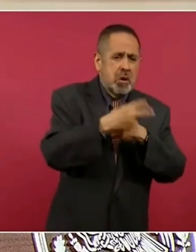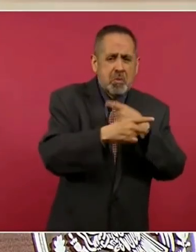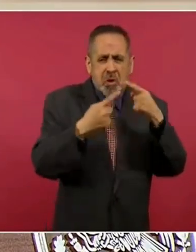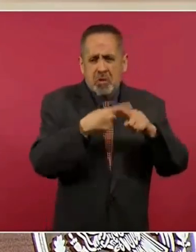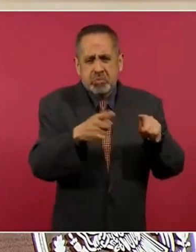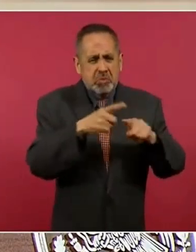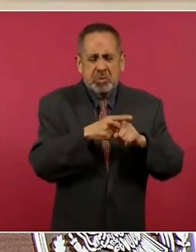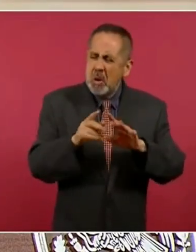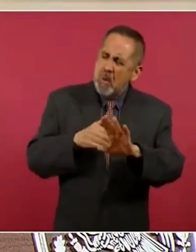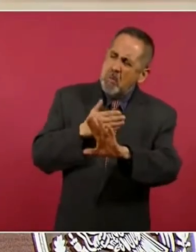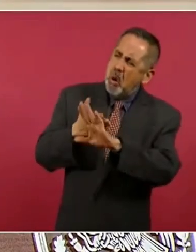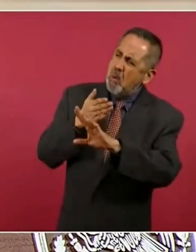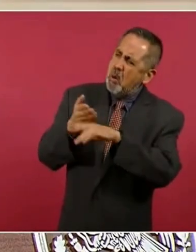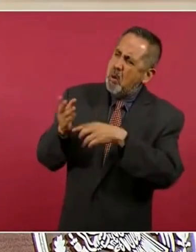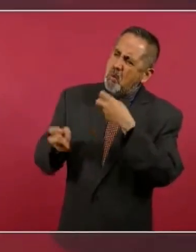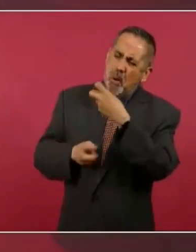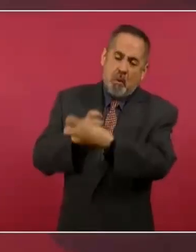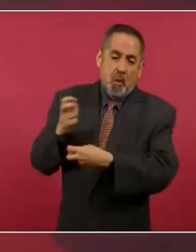Antes